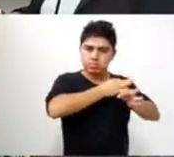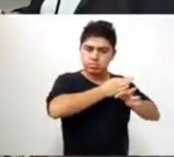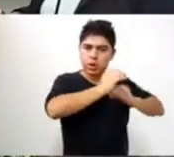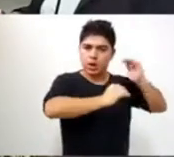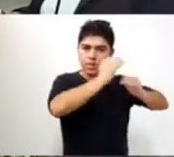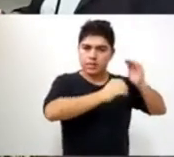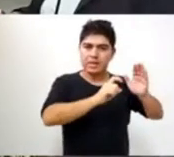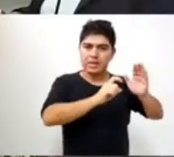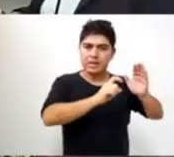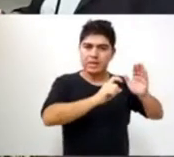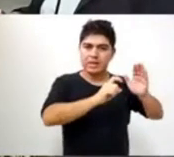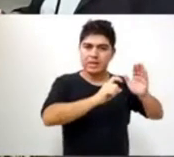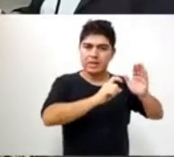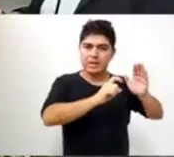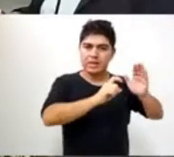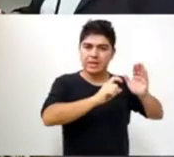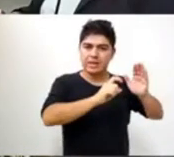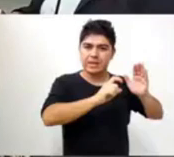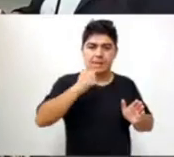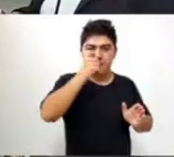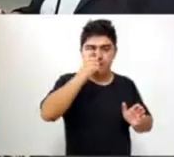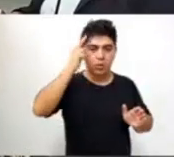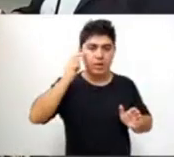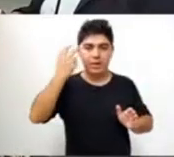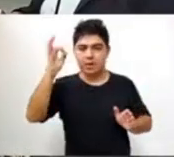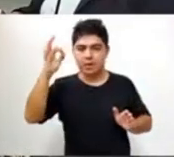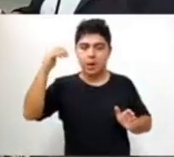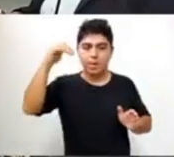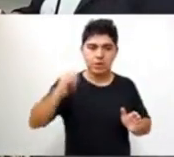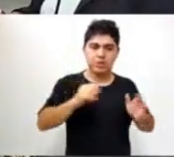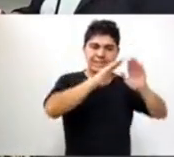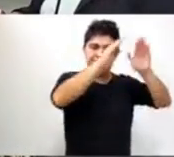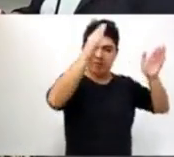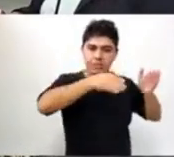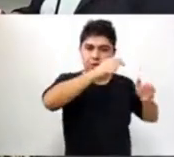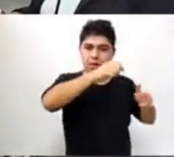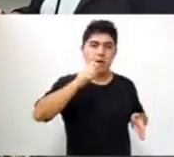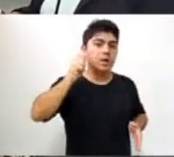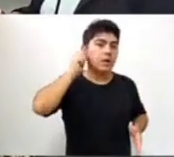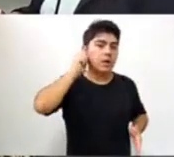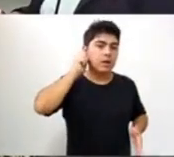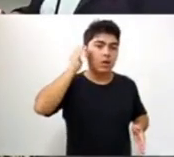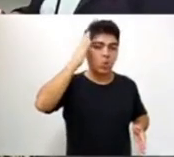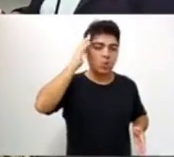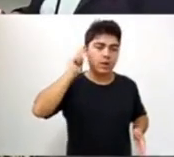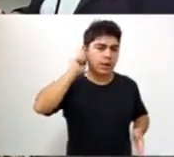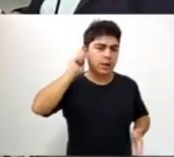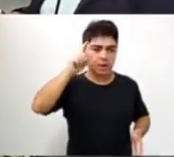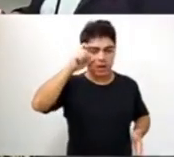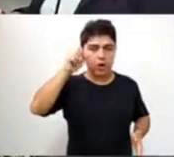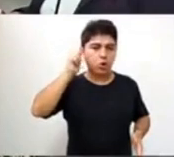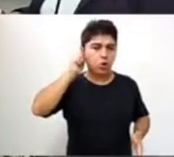los días 29 y 30 de marzo del corriente año en el Centro Cultural Gregorio Álvarez de la Ciudad de Plaza Huíncul.